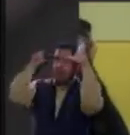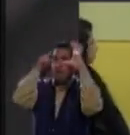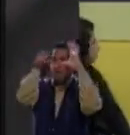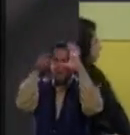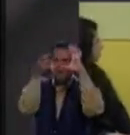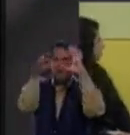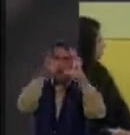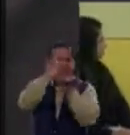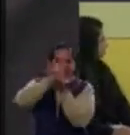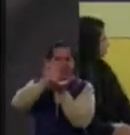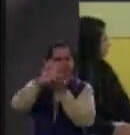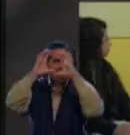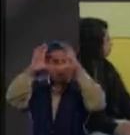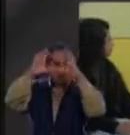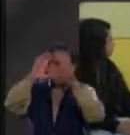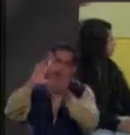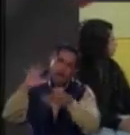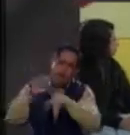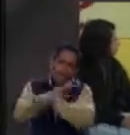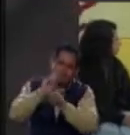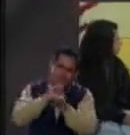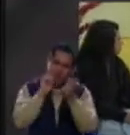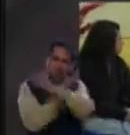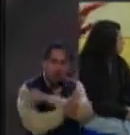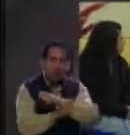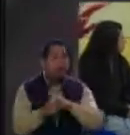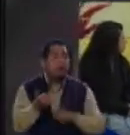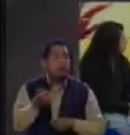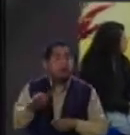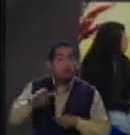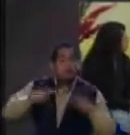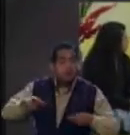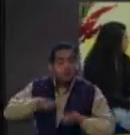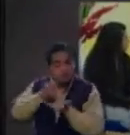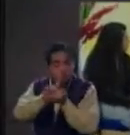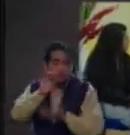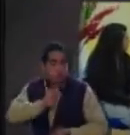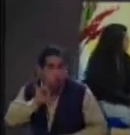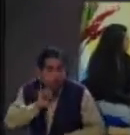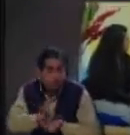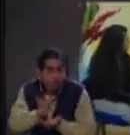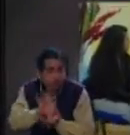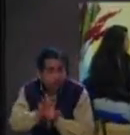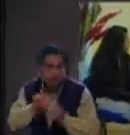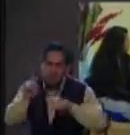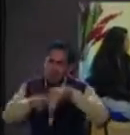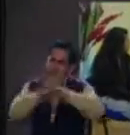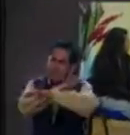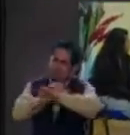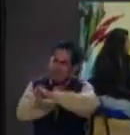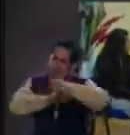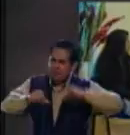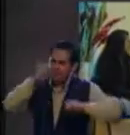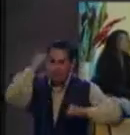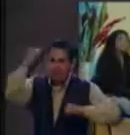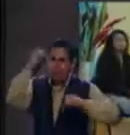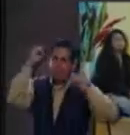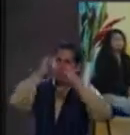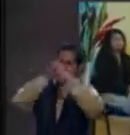que se tiene de la discapacidad de las personas y de las mujeres con discapacidad. Yo creo que